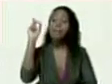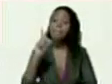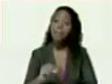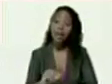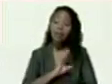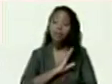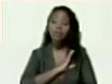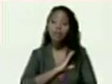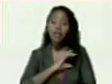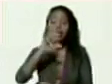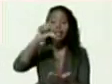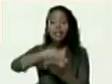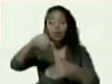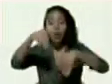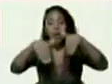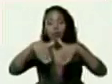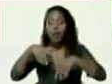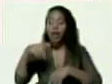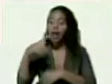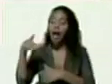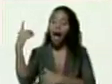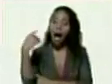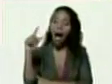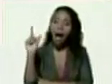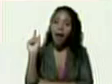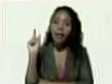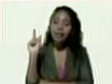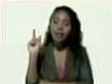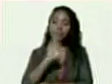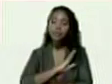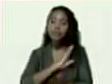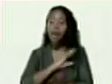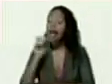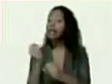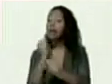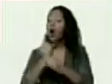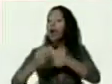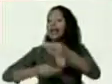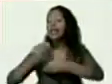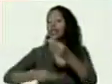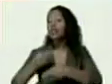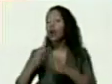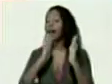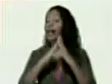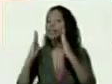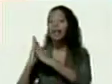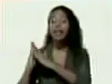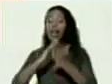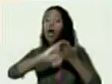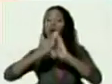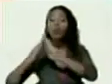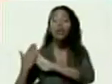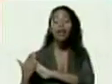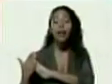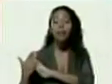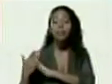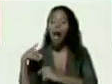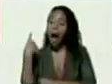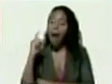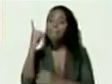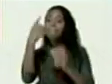el centro electoral donde tenemos debido al trabajo realizado en el casa a casa en las comunidades tenemos